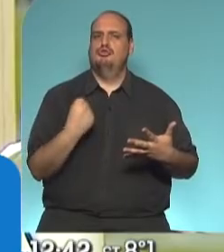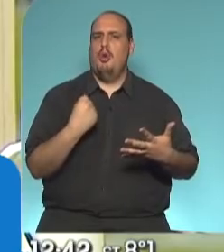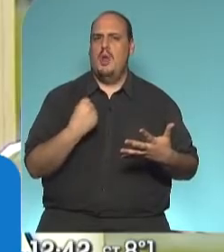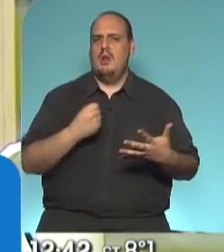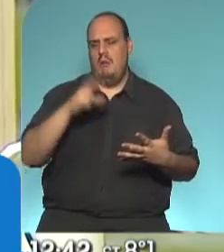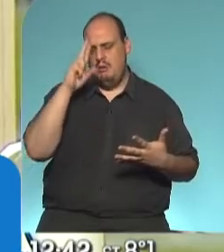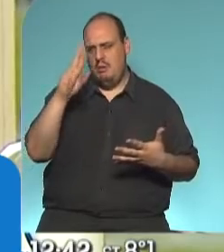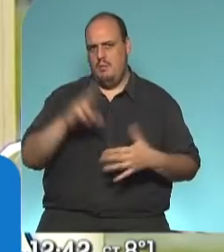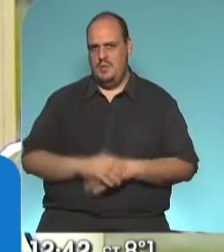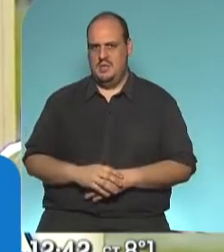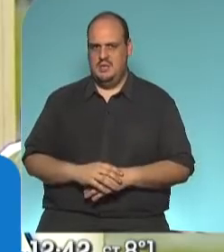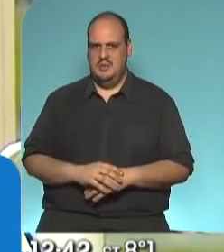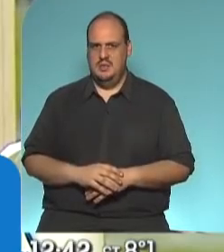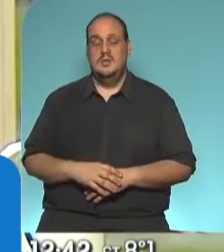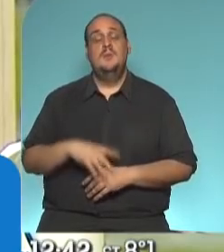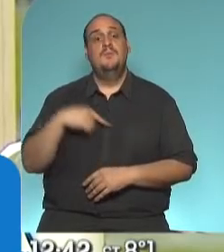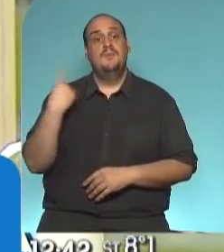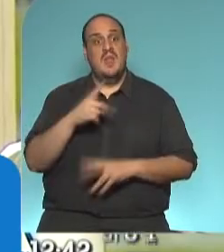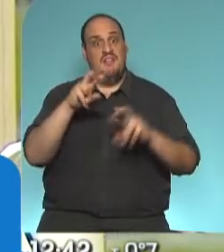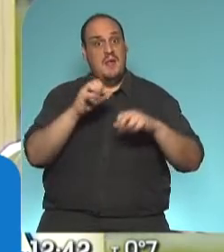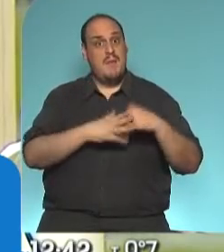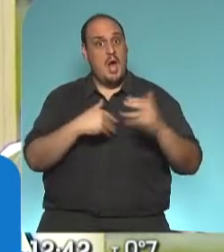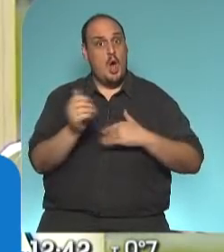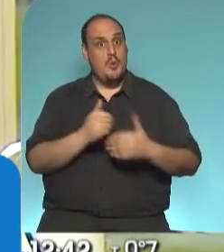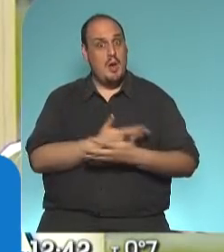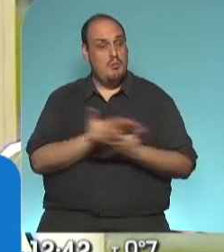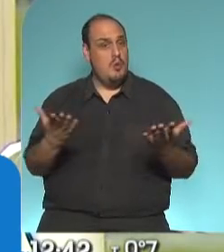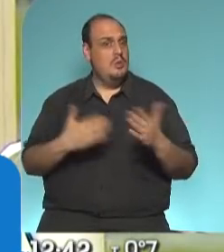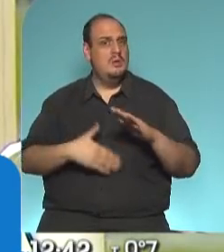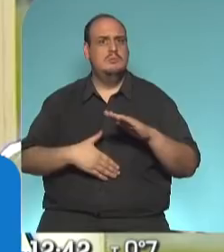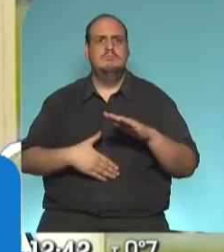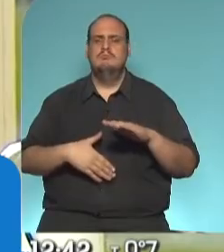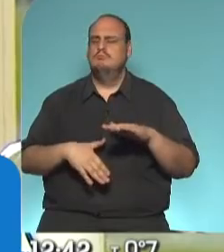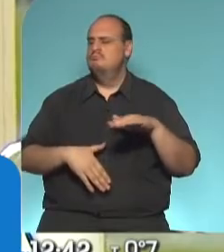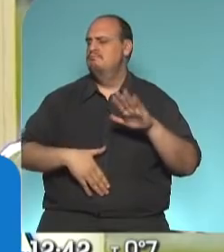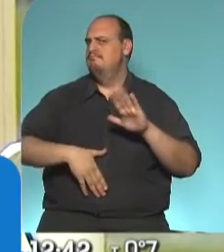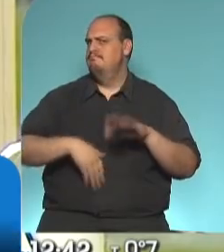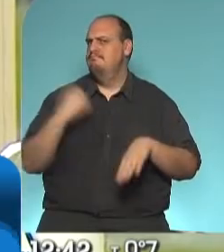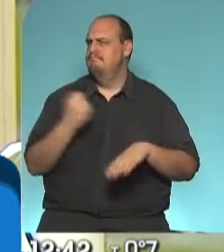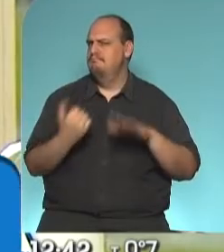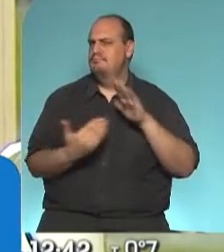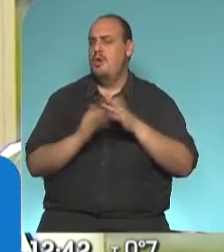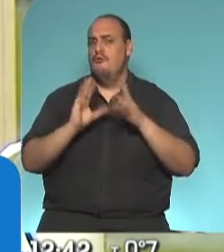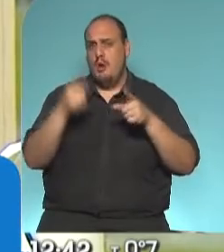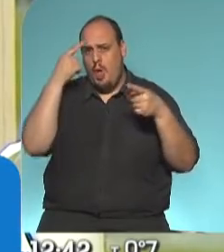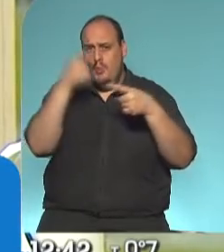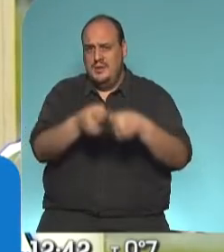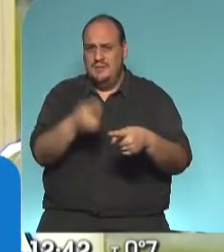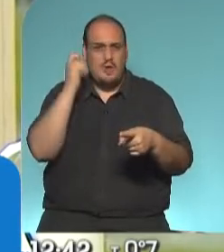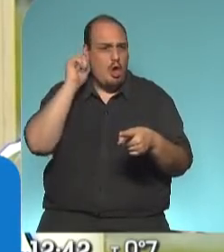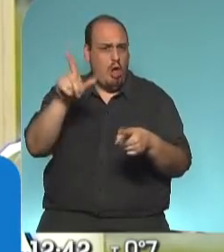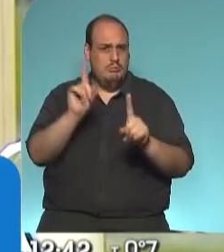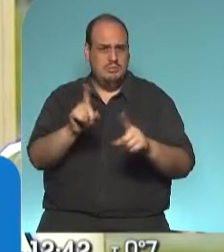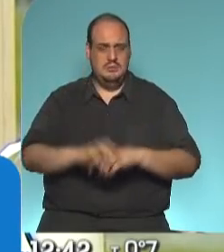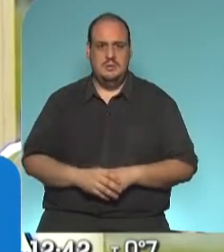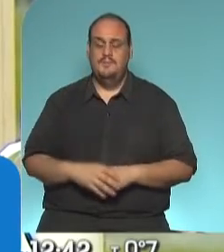Y lo que se está haciendo con la obra pública es central para ir en esa dirección. La obra pública no solamente